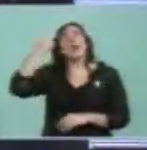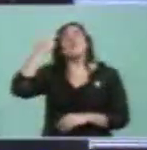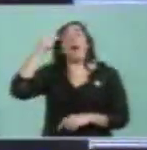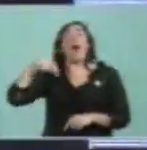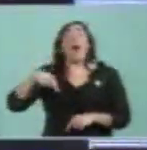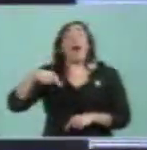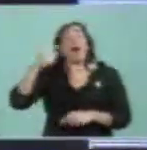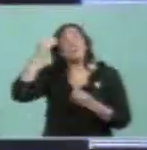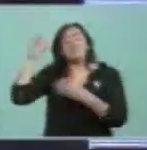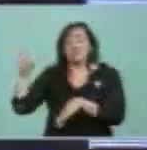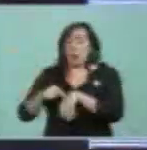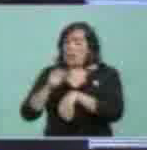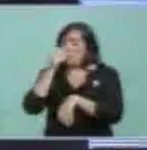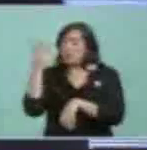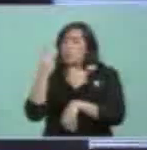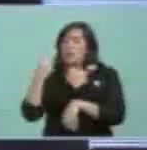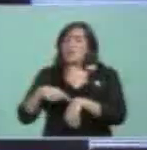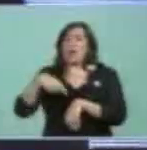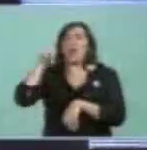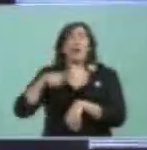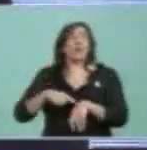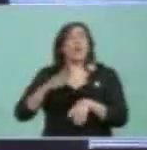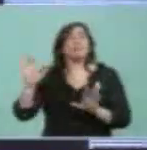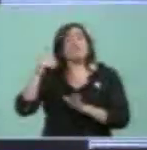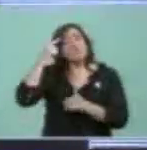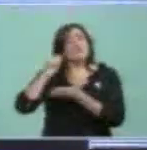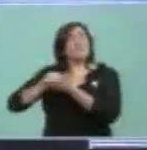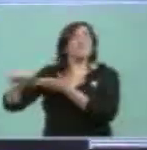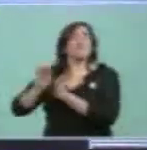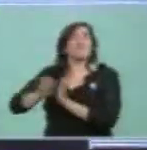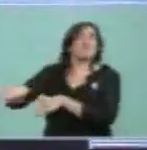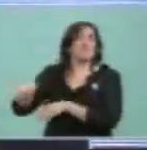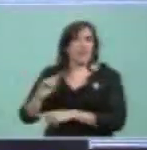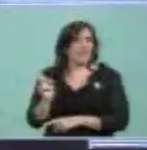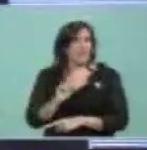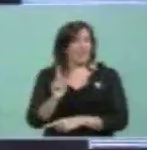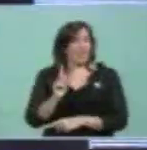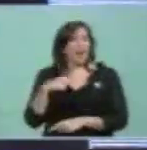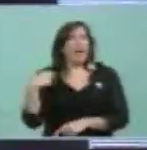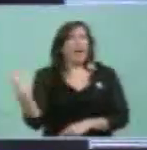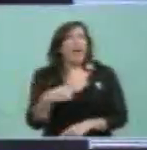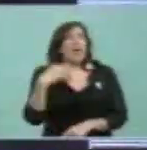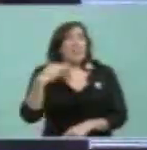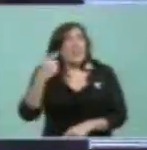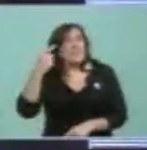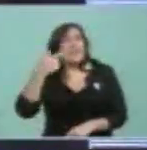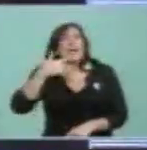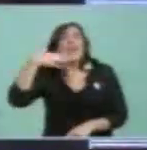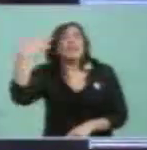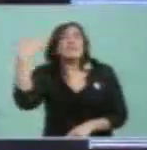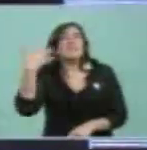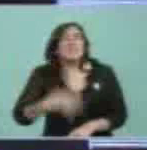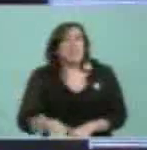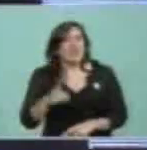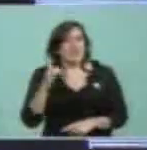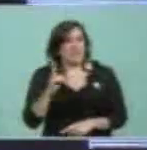a las 24 horas, sino para entender. Me acuerdo que a veces